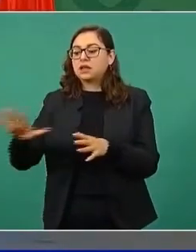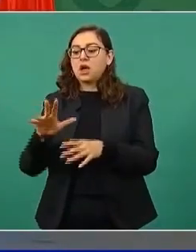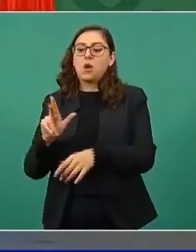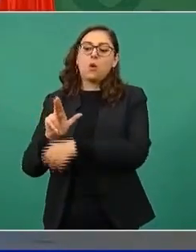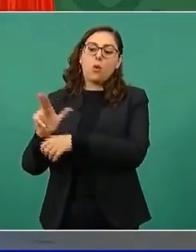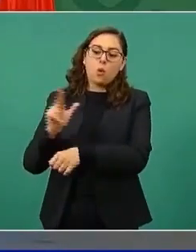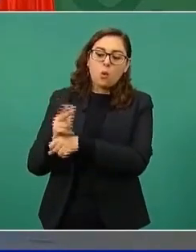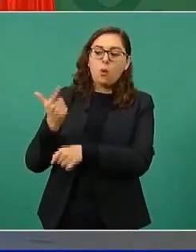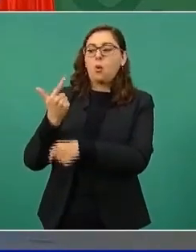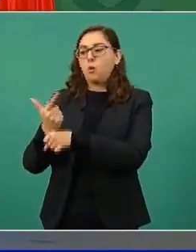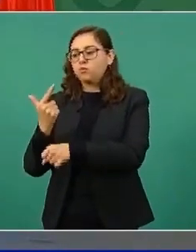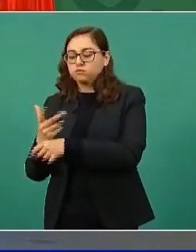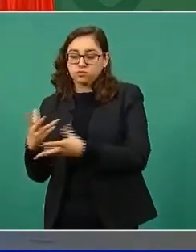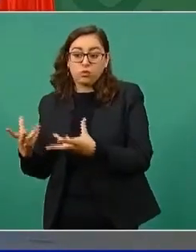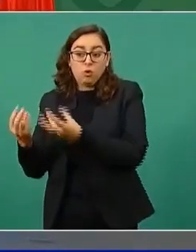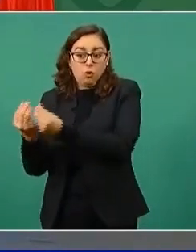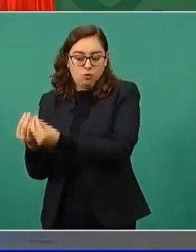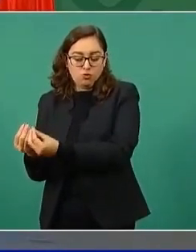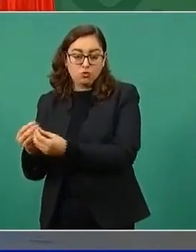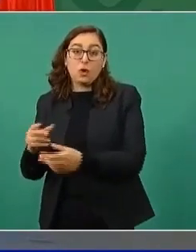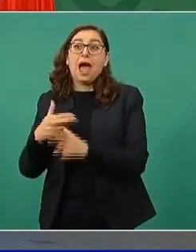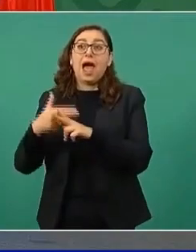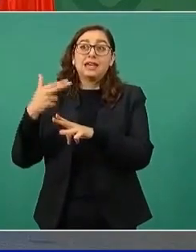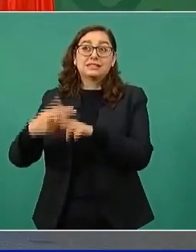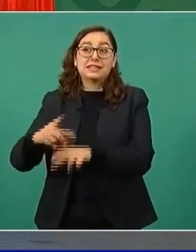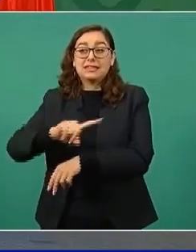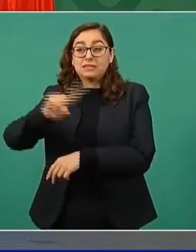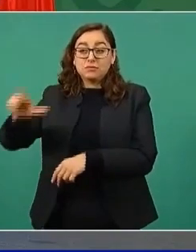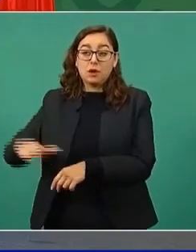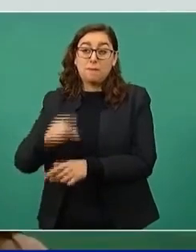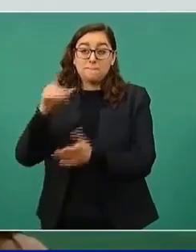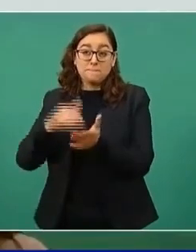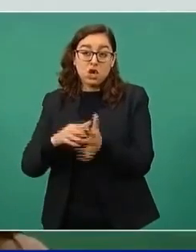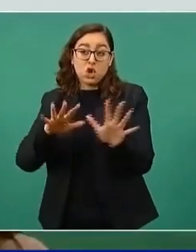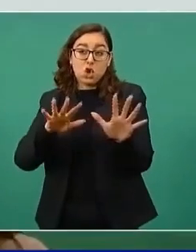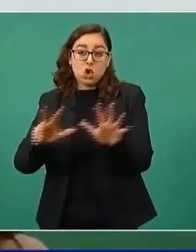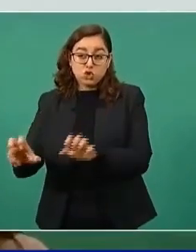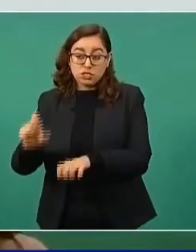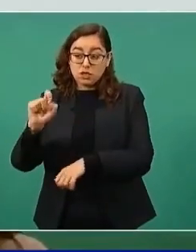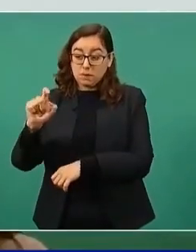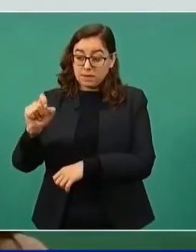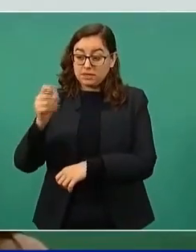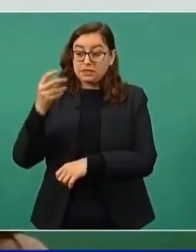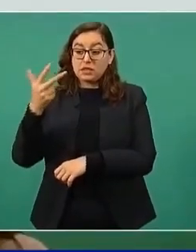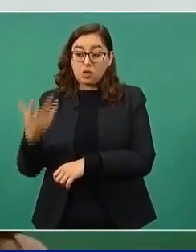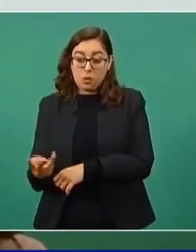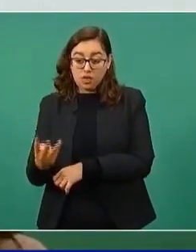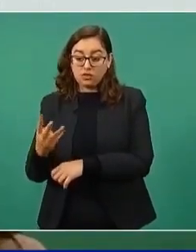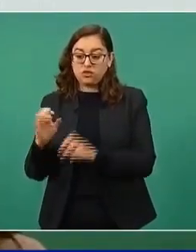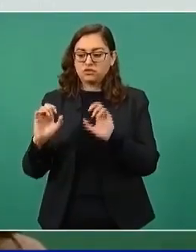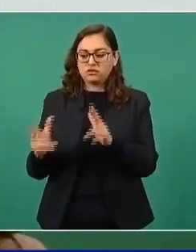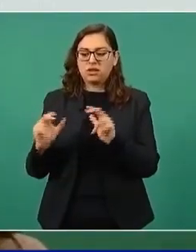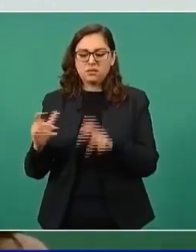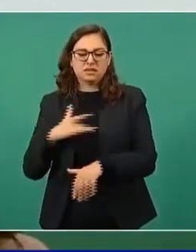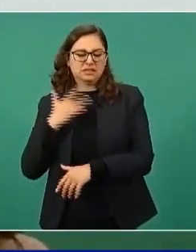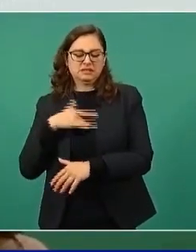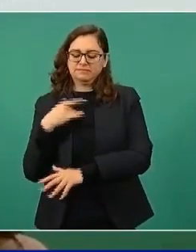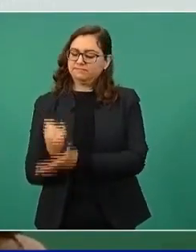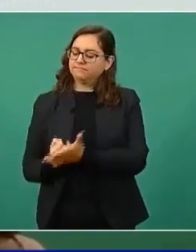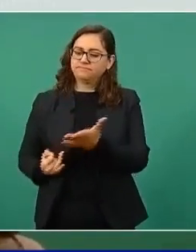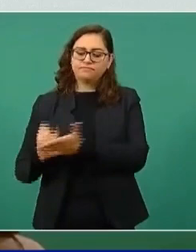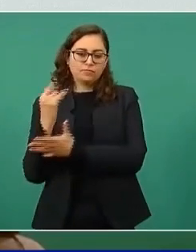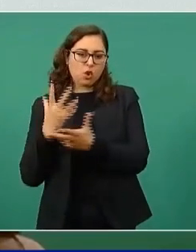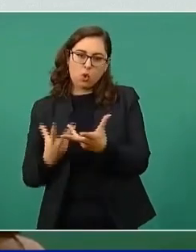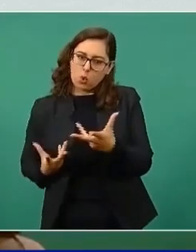fue sino hasta 1824, tres años después de la independencia, que los chiapanecos decidieron unirse